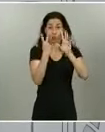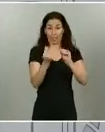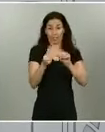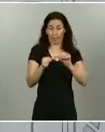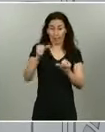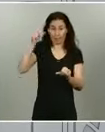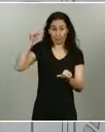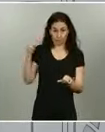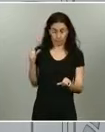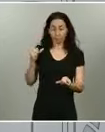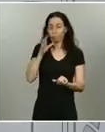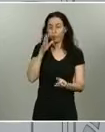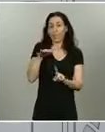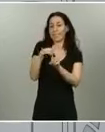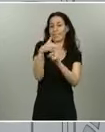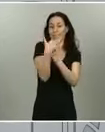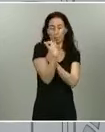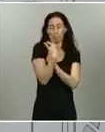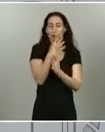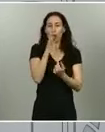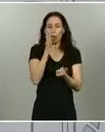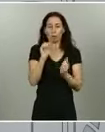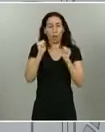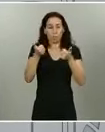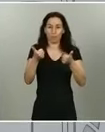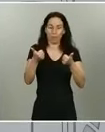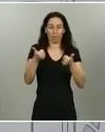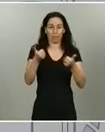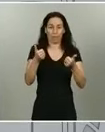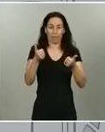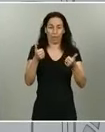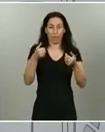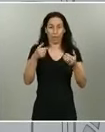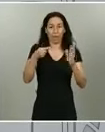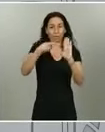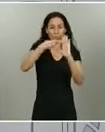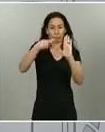estamos desde esa escalada ahora mismo y la transición a diferentes fases.